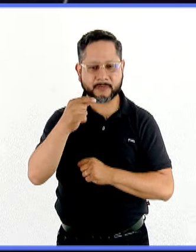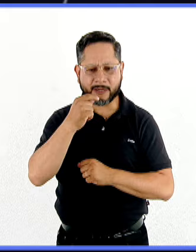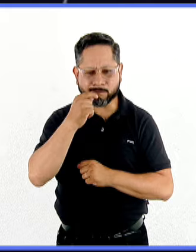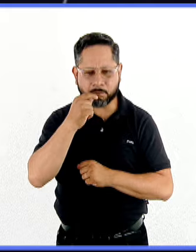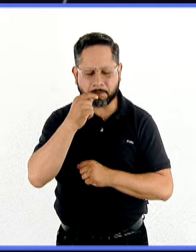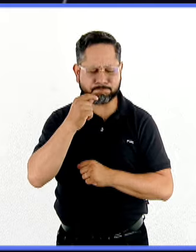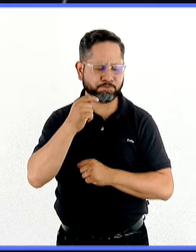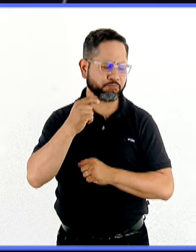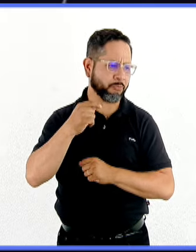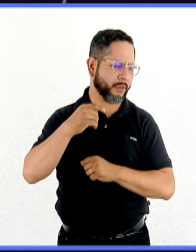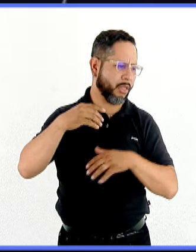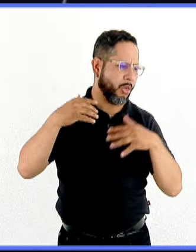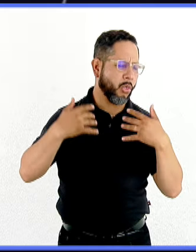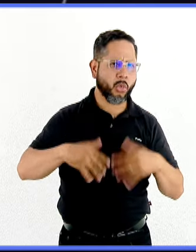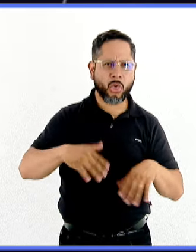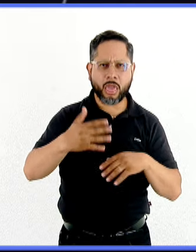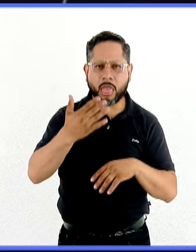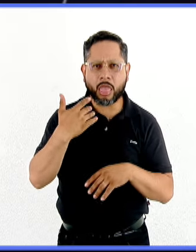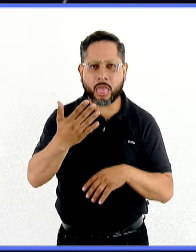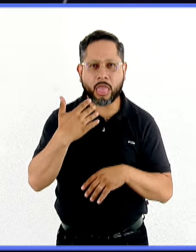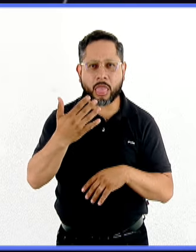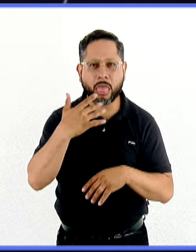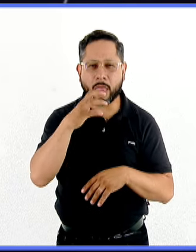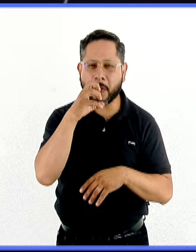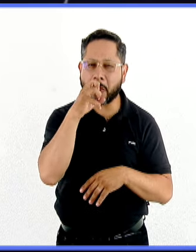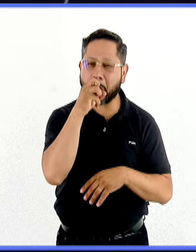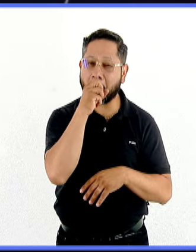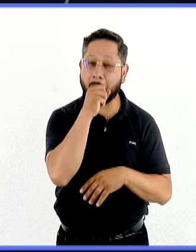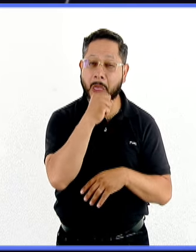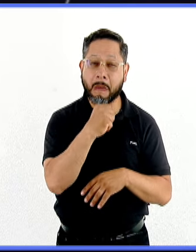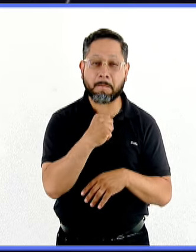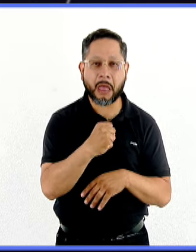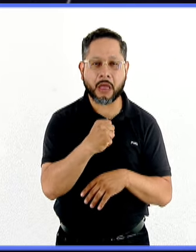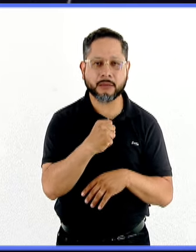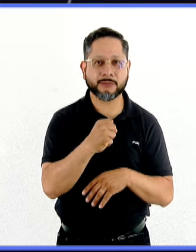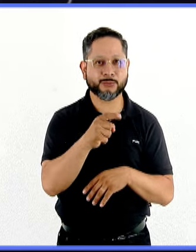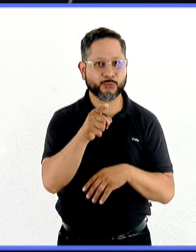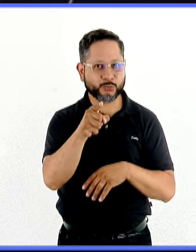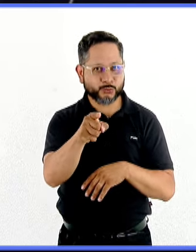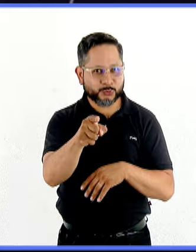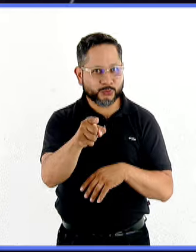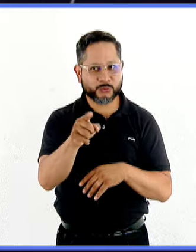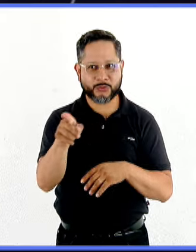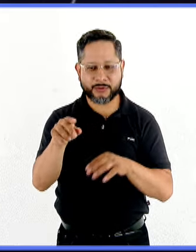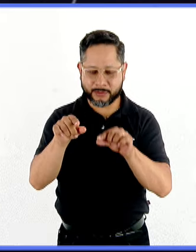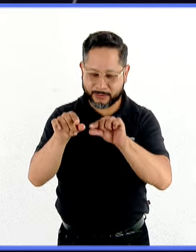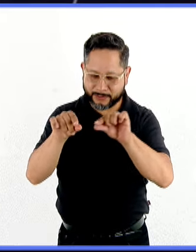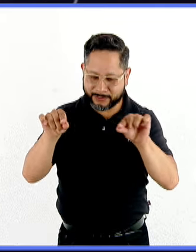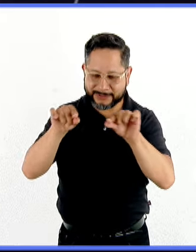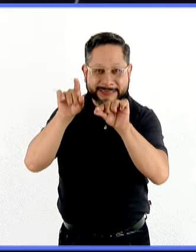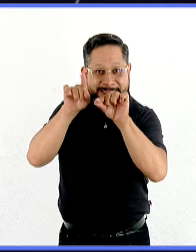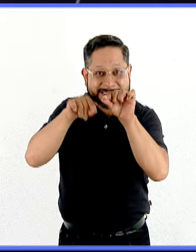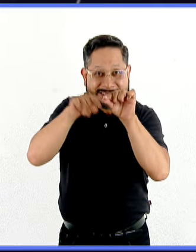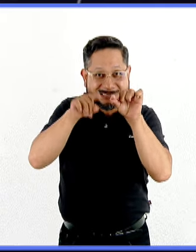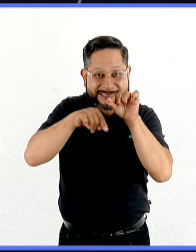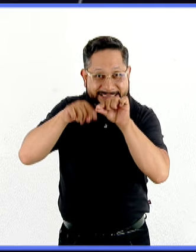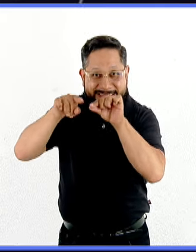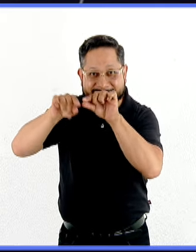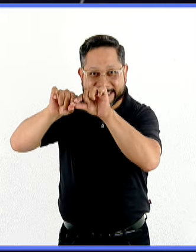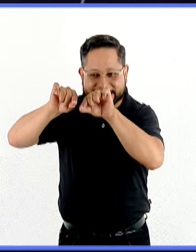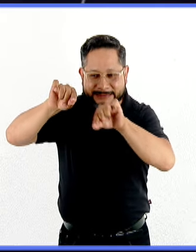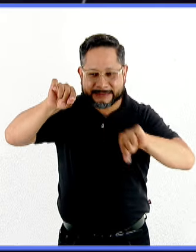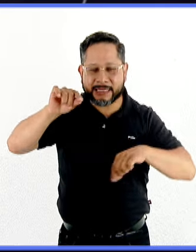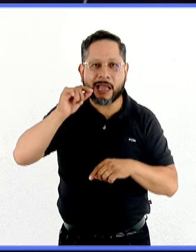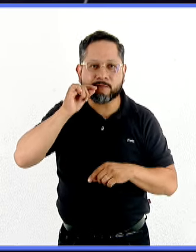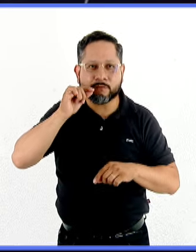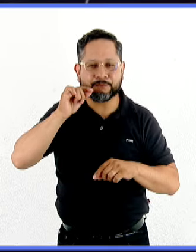del efecto picante, penetrante y caliente del chile. Así que, si uno le quita las semillas y las venas de un chile, se